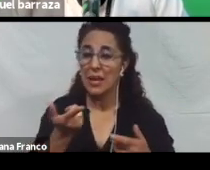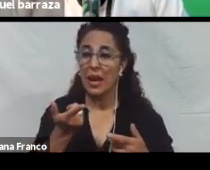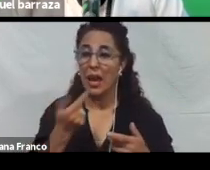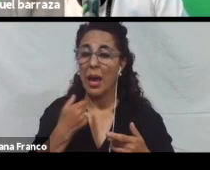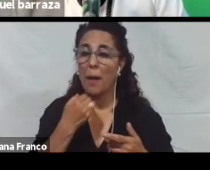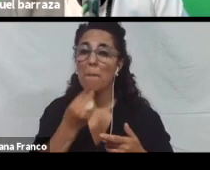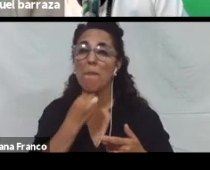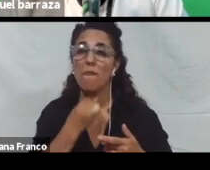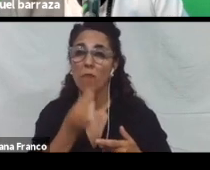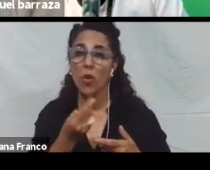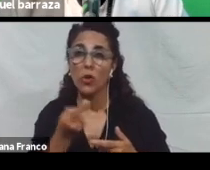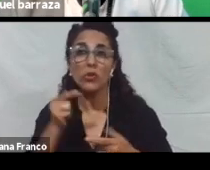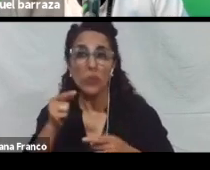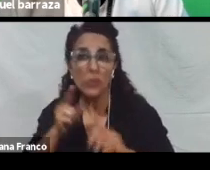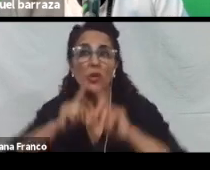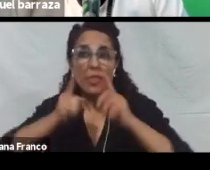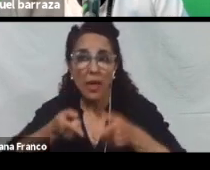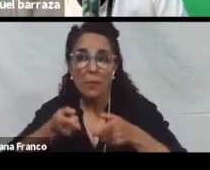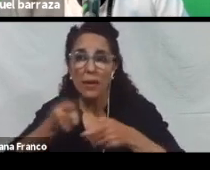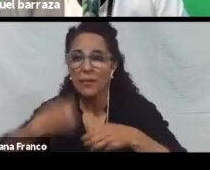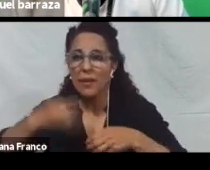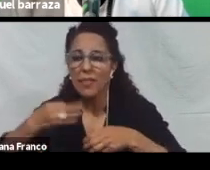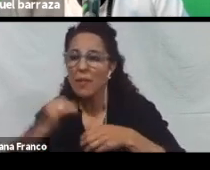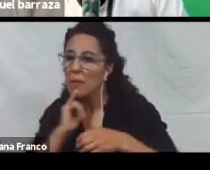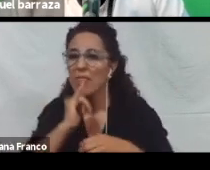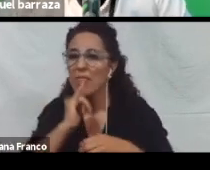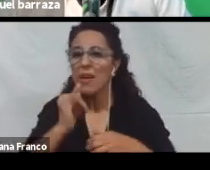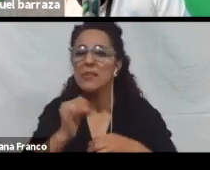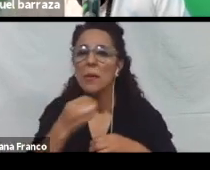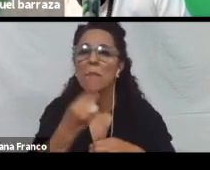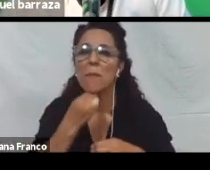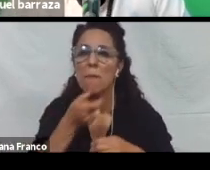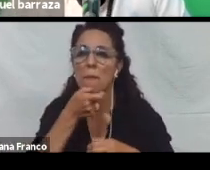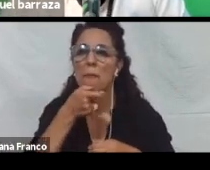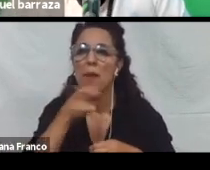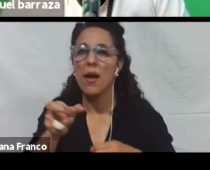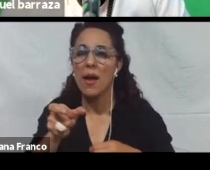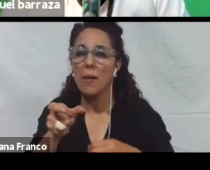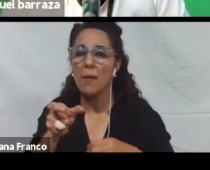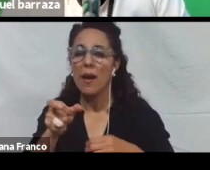Ese sonido. También tiene que estar. Descripto. el subtítulo. Porque es importante. De la comunicación.